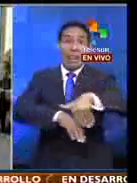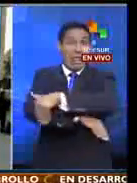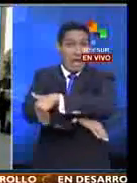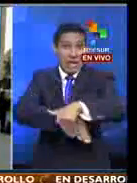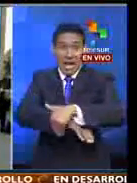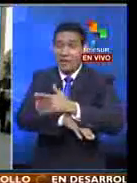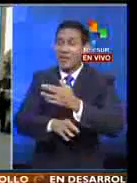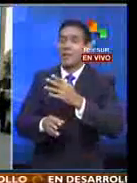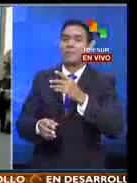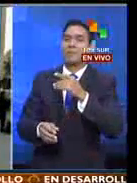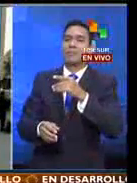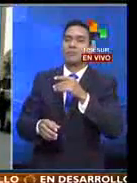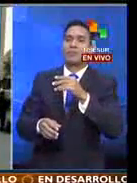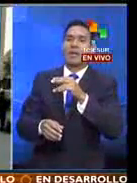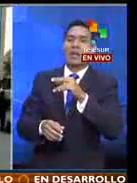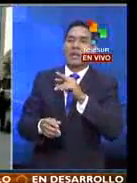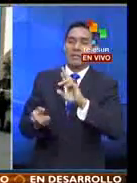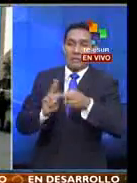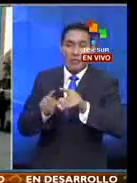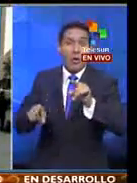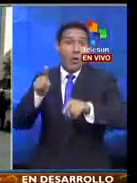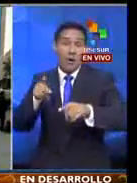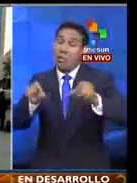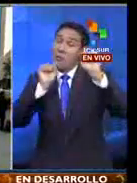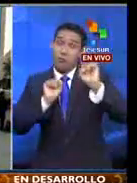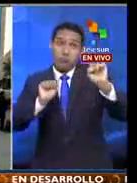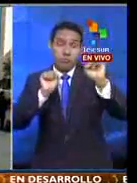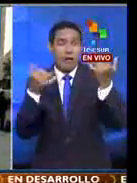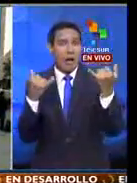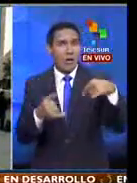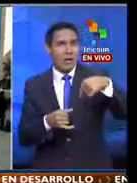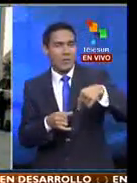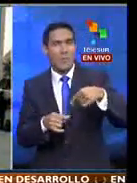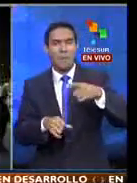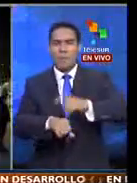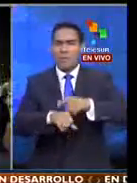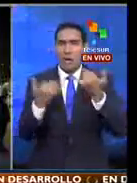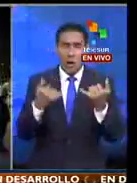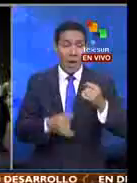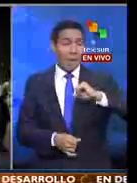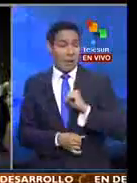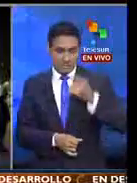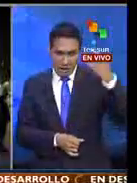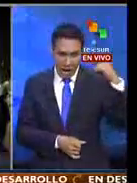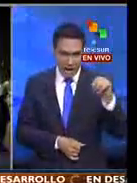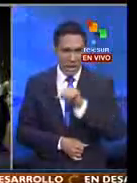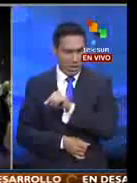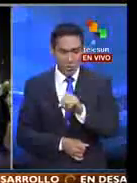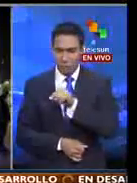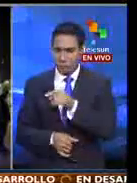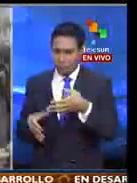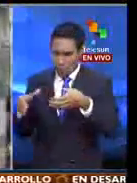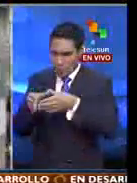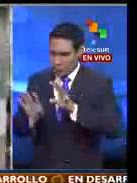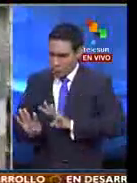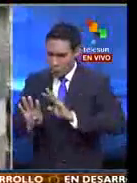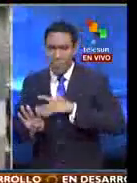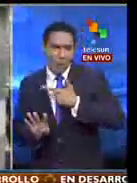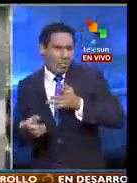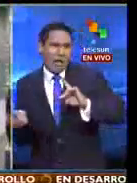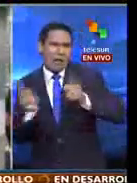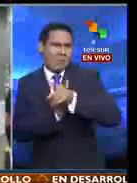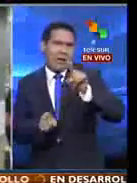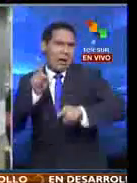reforma o de las manifestaciones que hayan realizado en estos momentos, pues con la presencia policiaca pudiera cambiar el escenario,